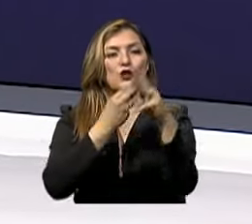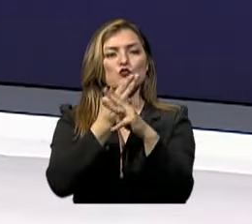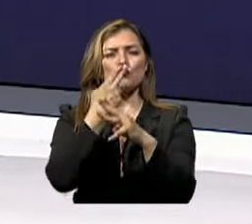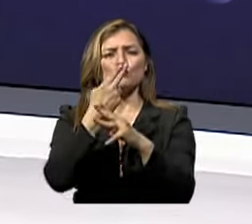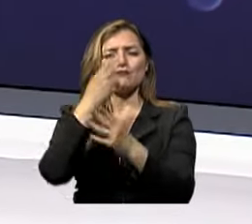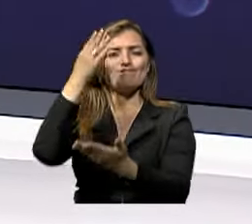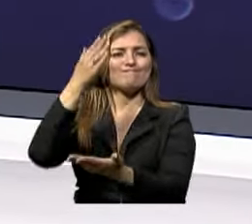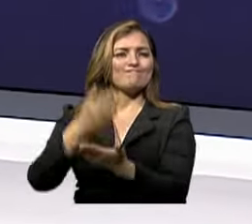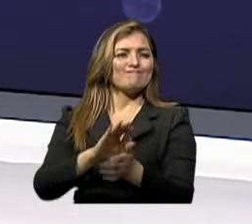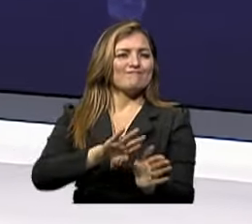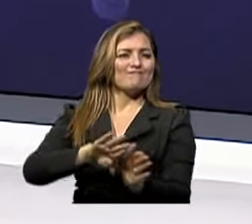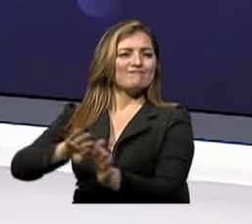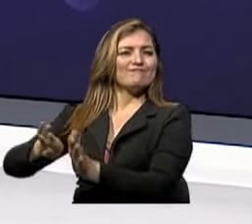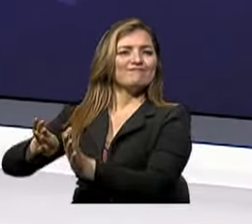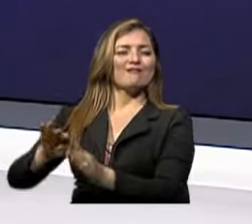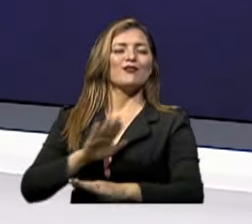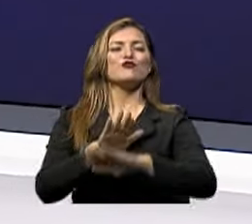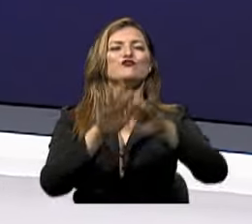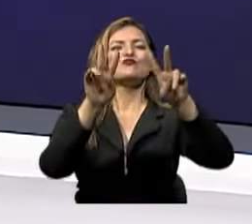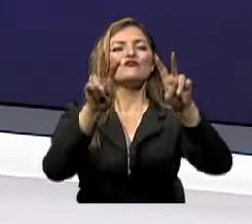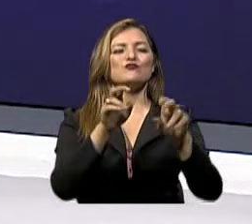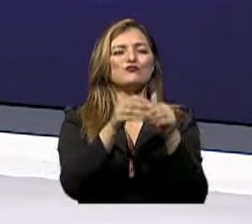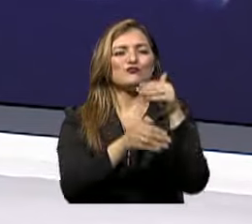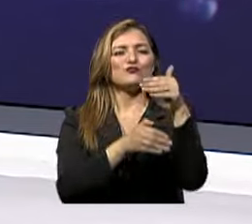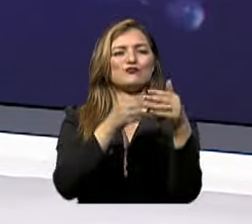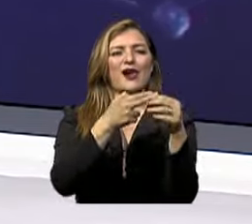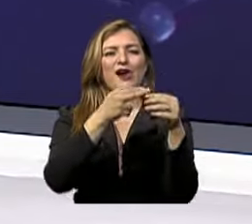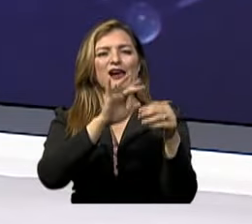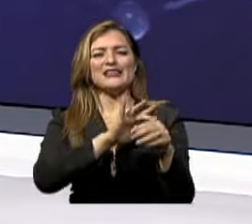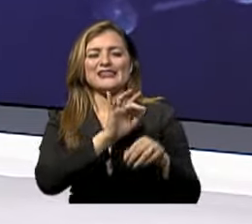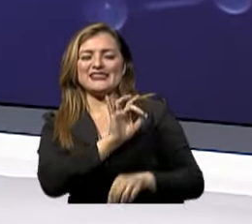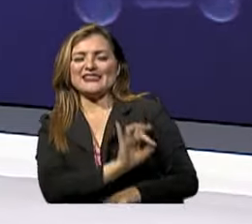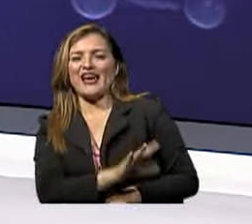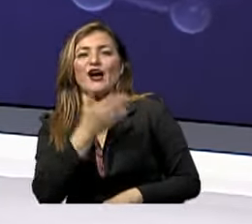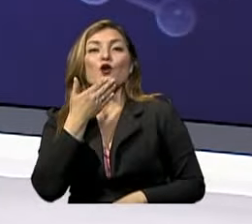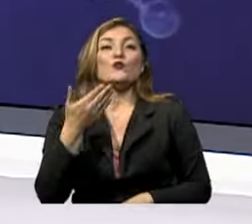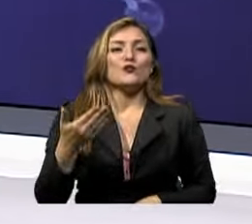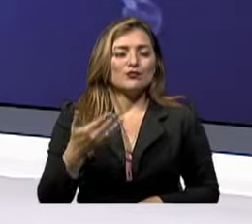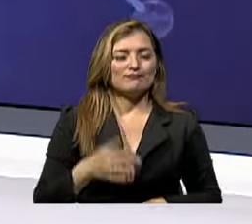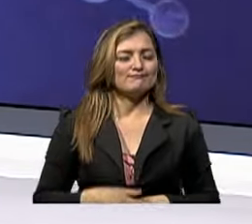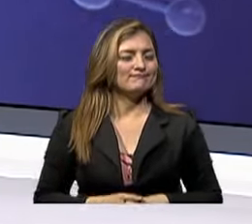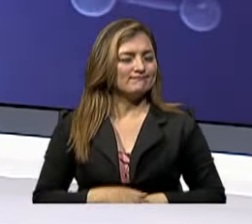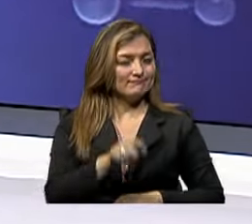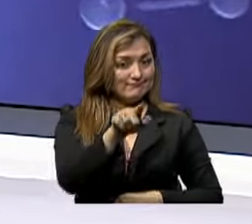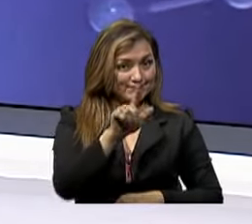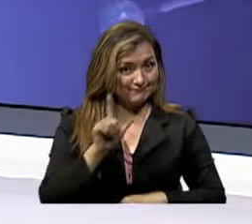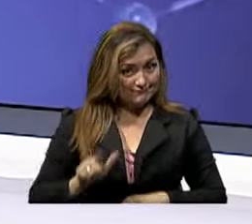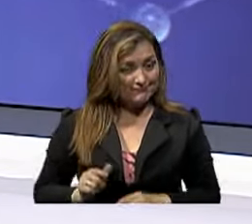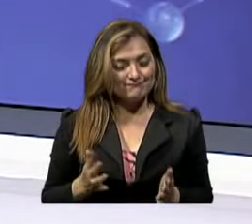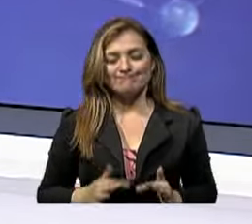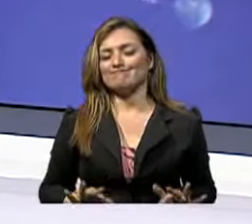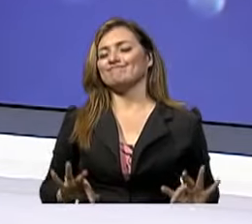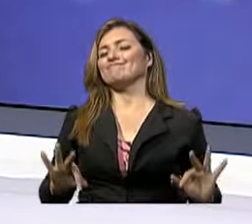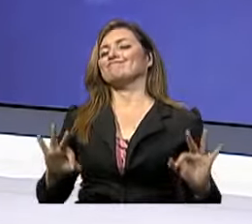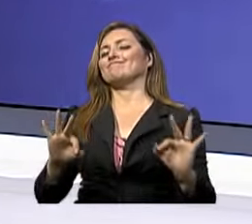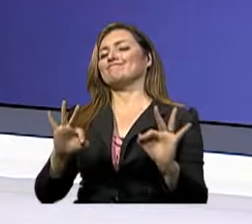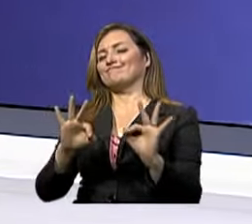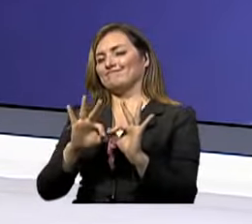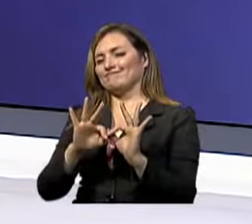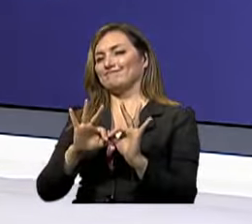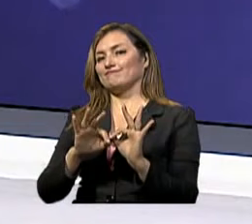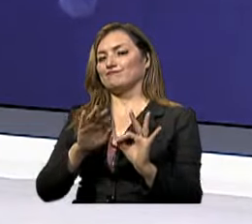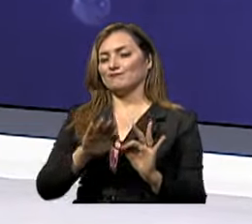hablaremos sobre cómo llevar adelante un buen proceso para dejar el cigarrillo nos importa mucho su salud y el primer paso es el más